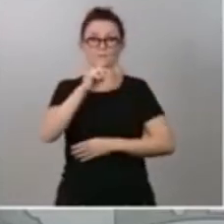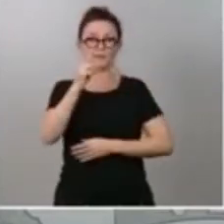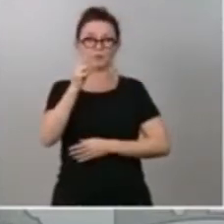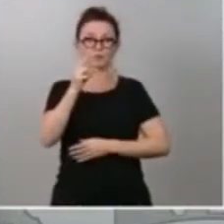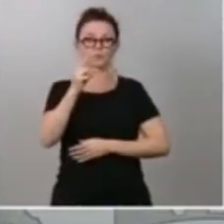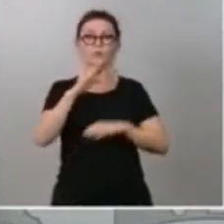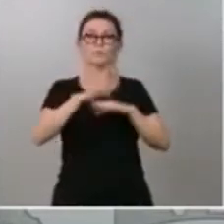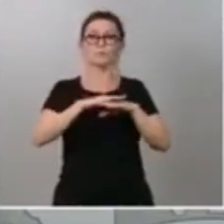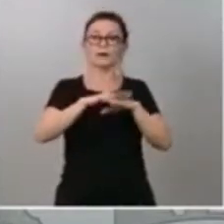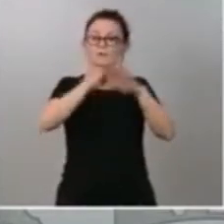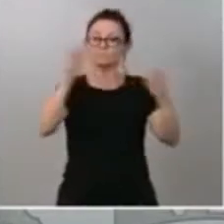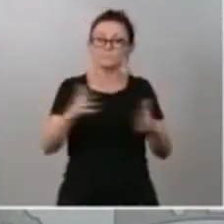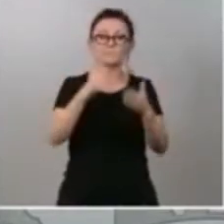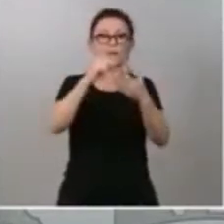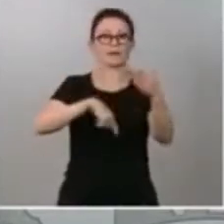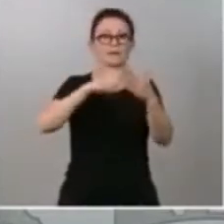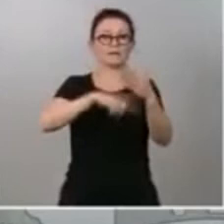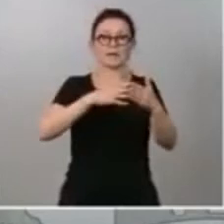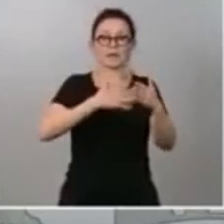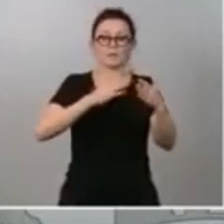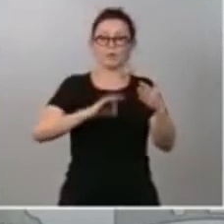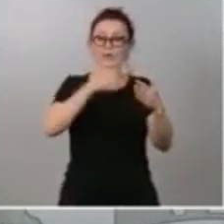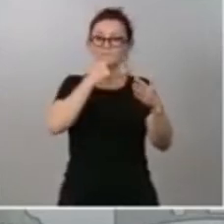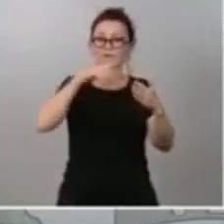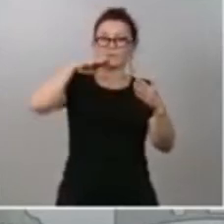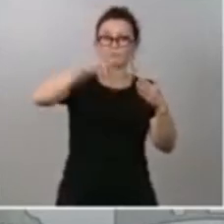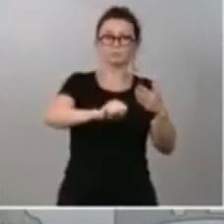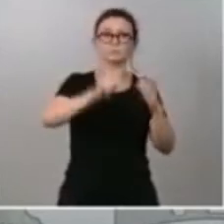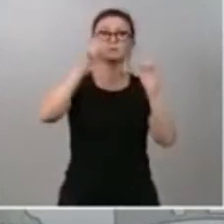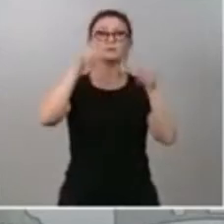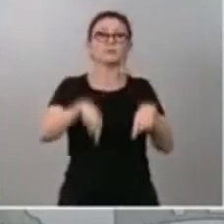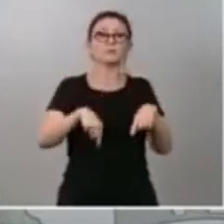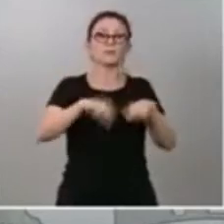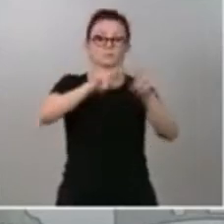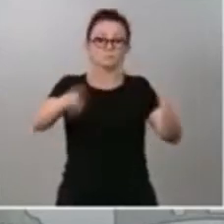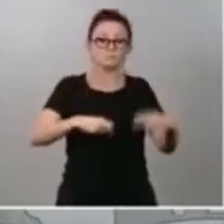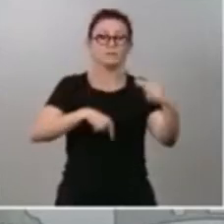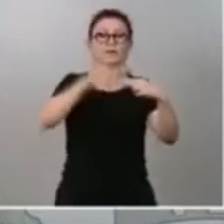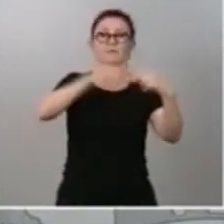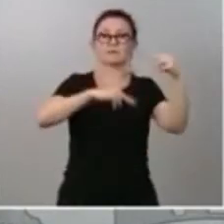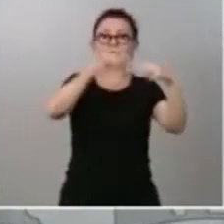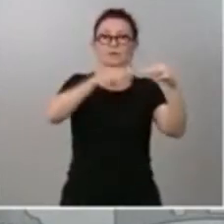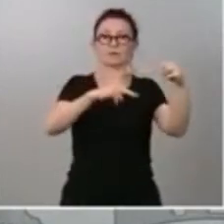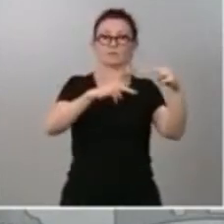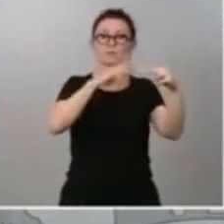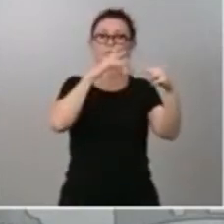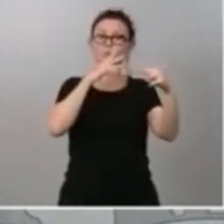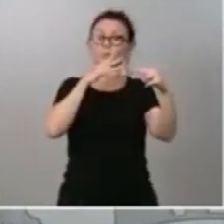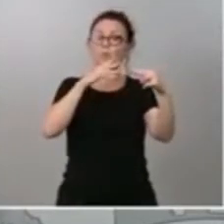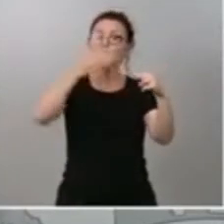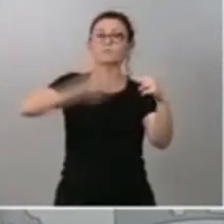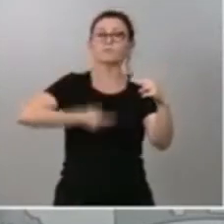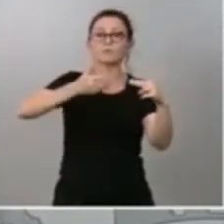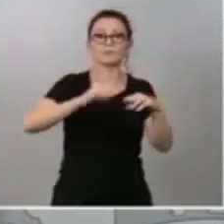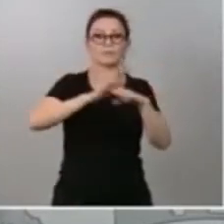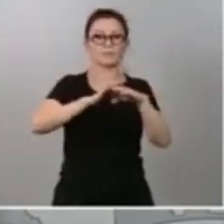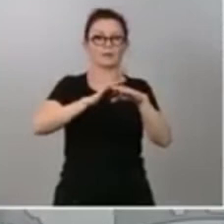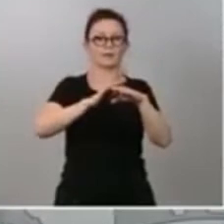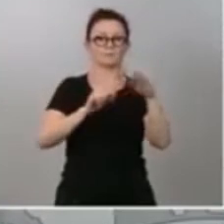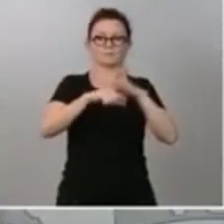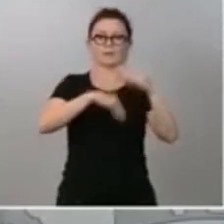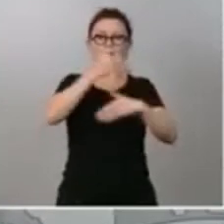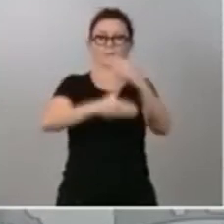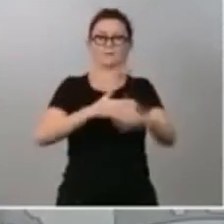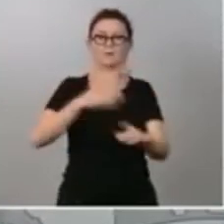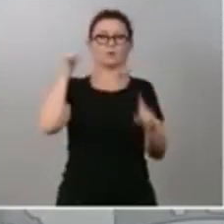asequible, también la rehabilitación, por considerarlo un paso imprescindible para avanzar en nuestros objetivos no solamente de justicia social, no